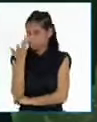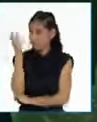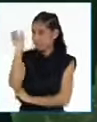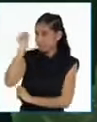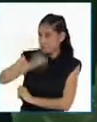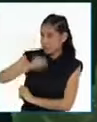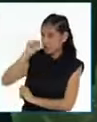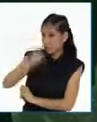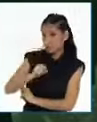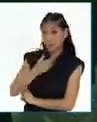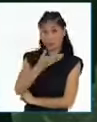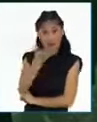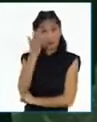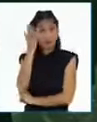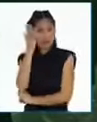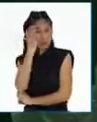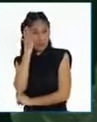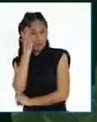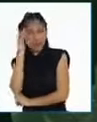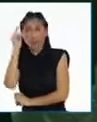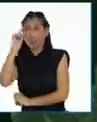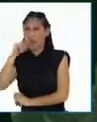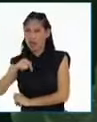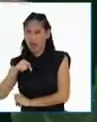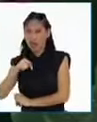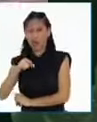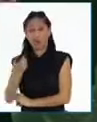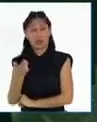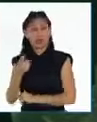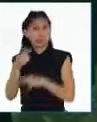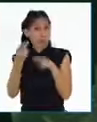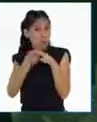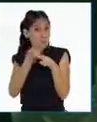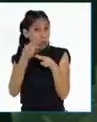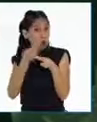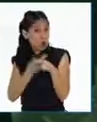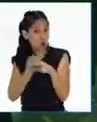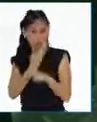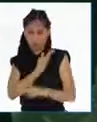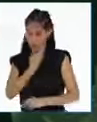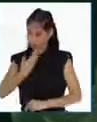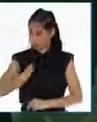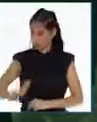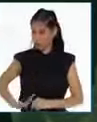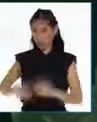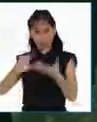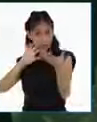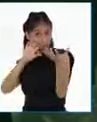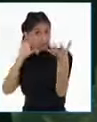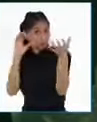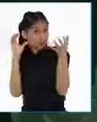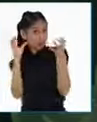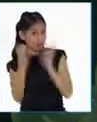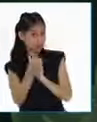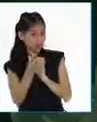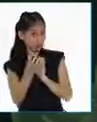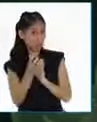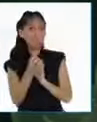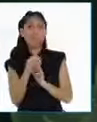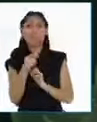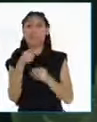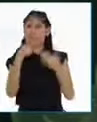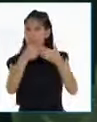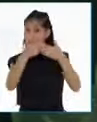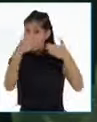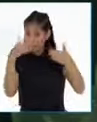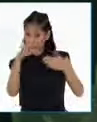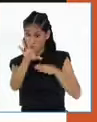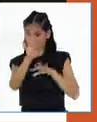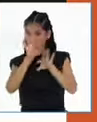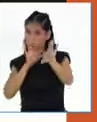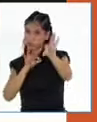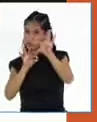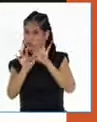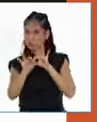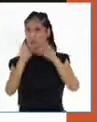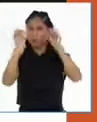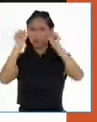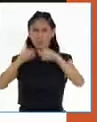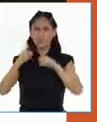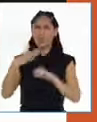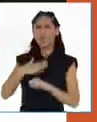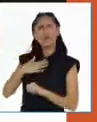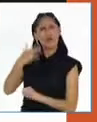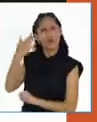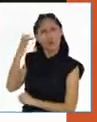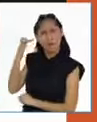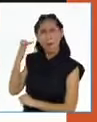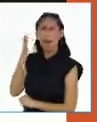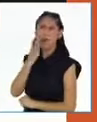saben, estamos en una etapa de cambio de autoridades, más comúnmente llamada elecciones. Sí, escucho a mi mamá y papá